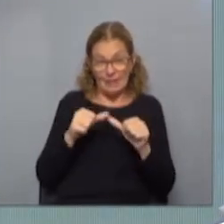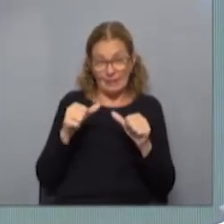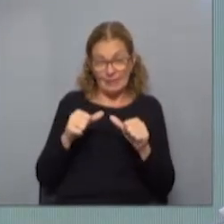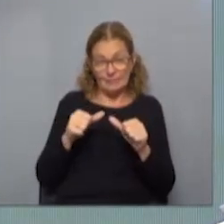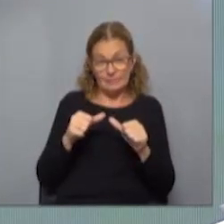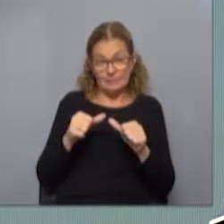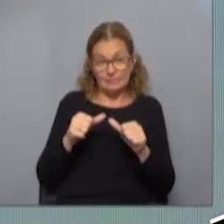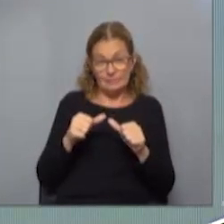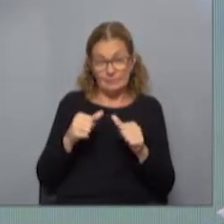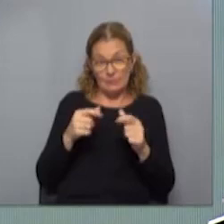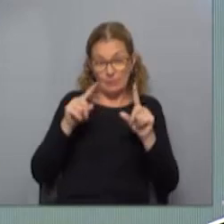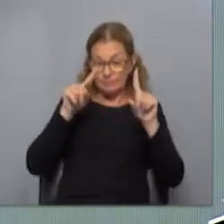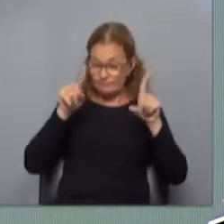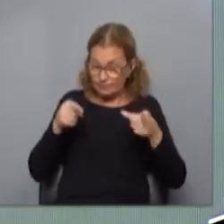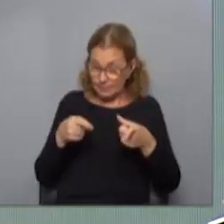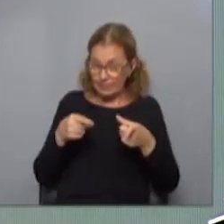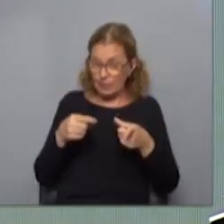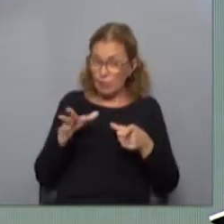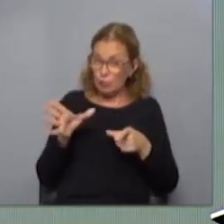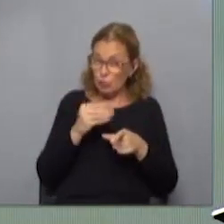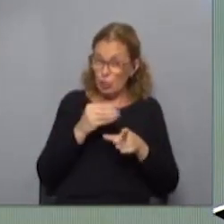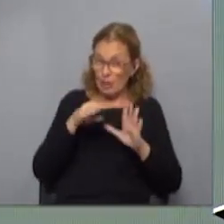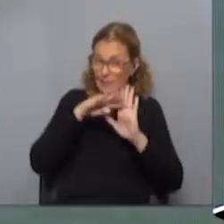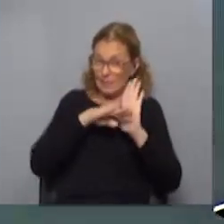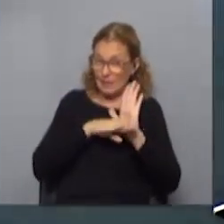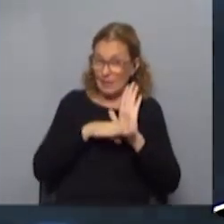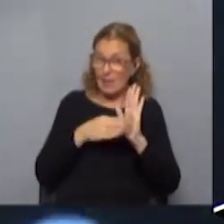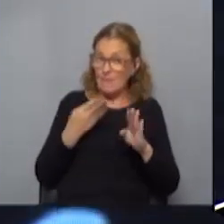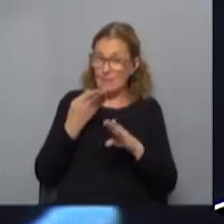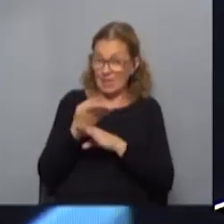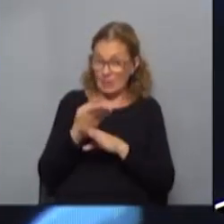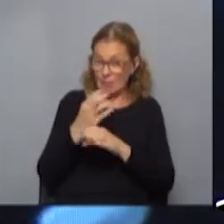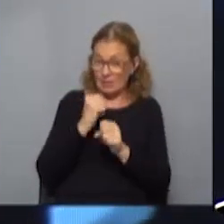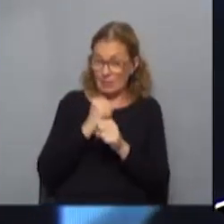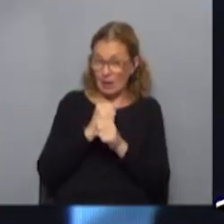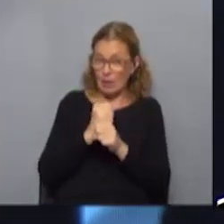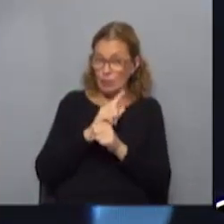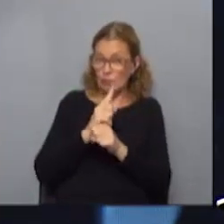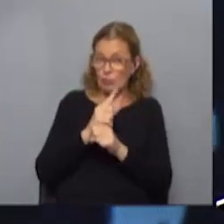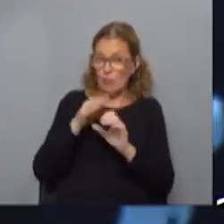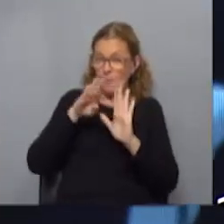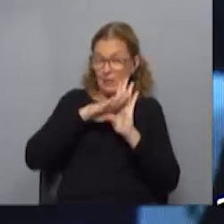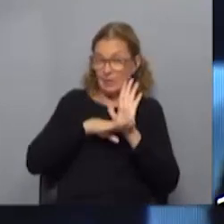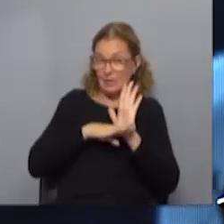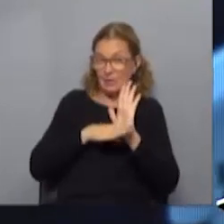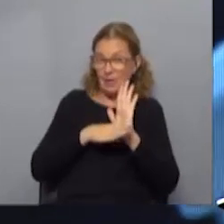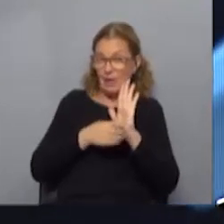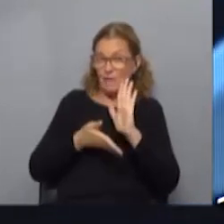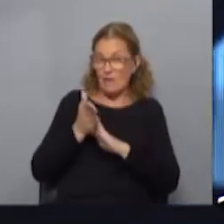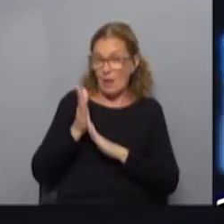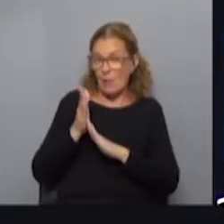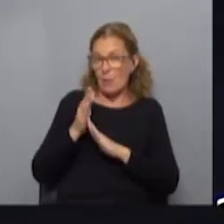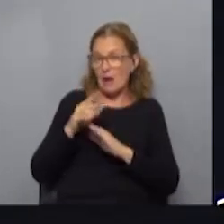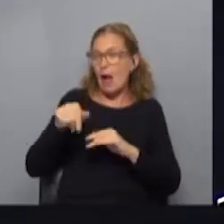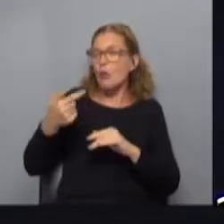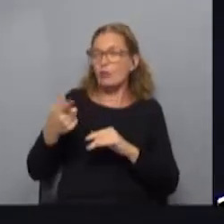voy a abrir un paréntesis y decir, todas las medidas que se están pidiendo son para trabajar. No son medidas para decir, vamos a utilizarlas para